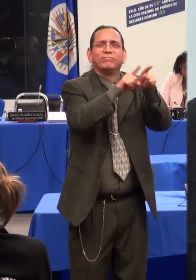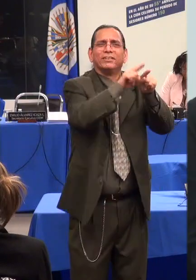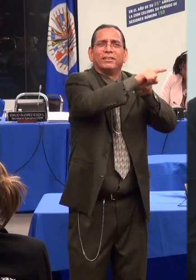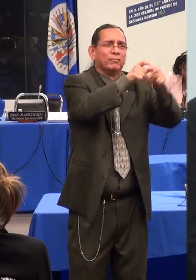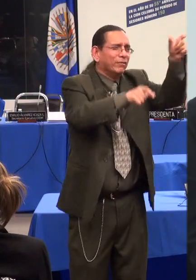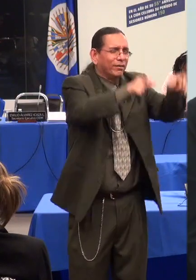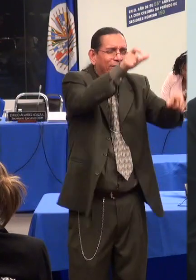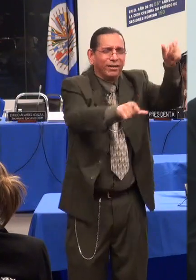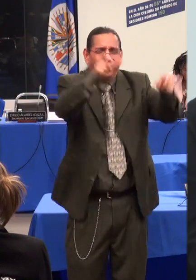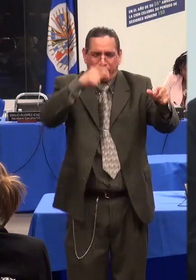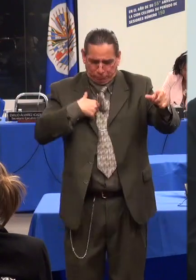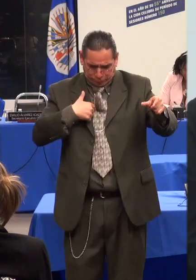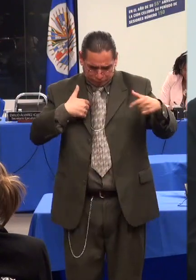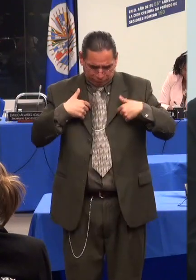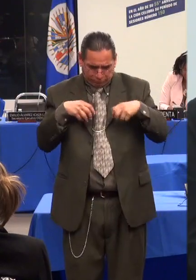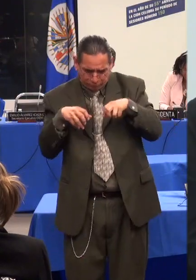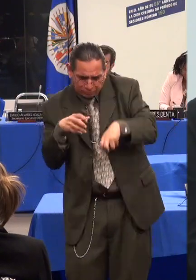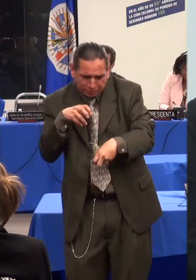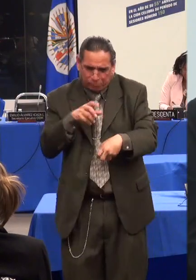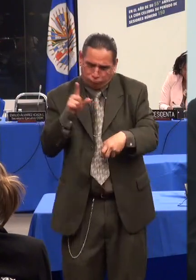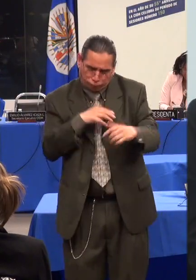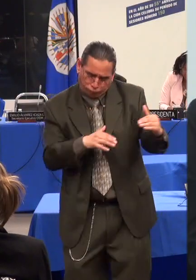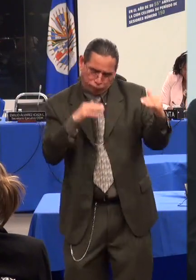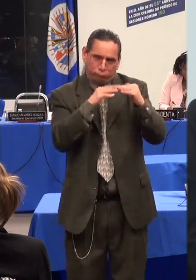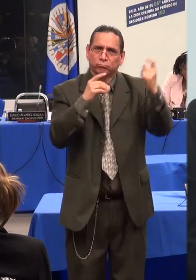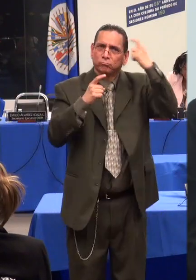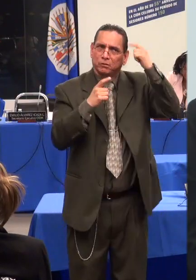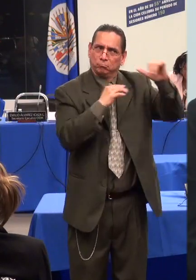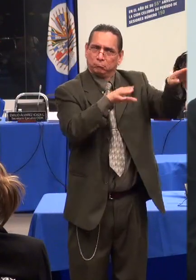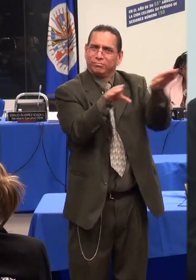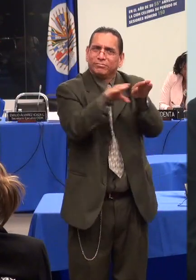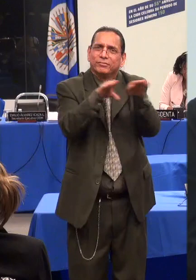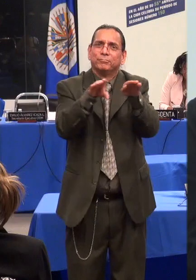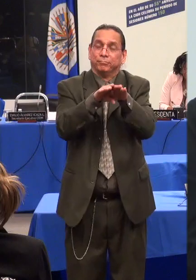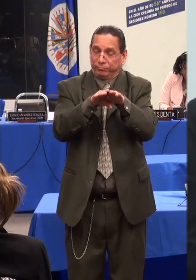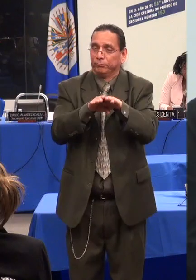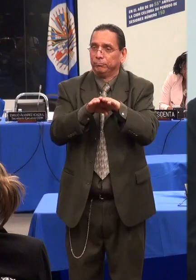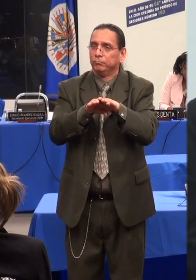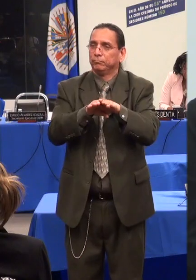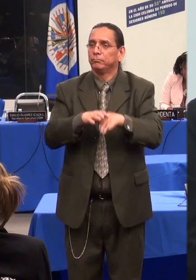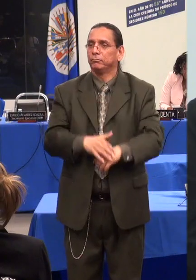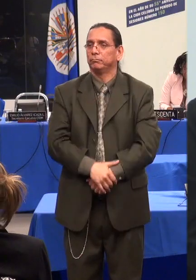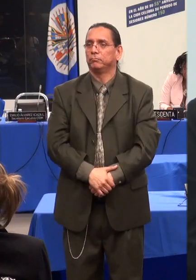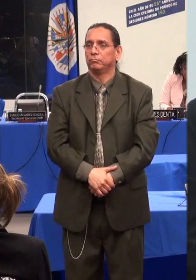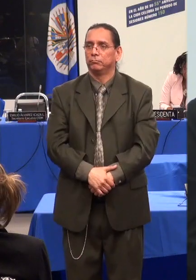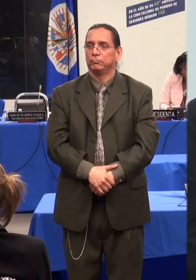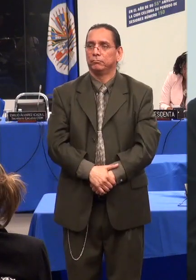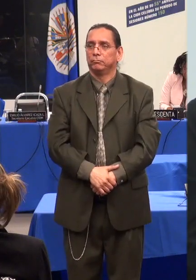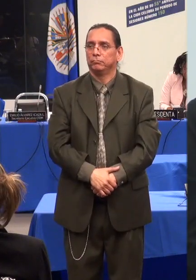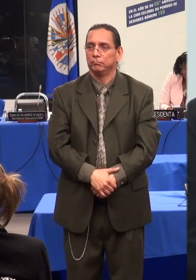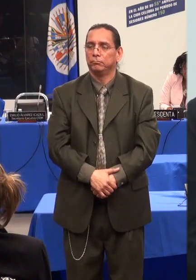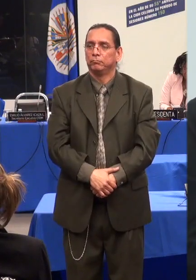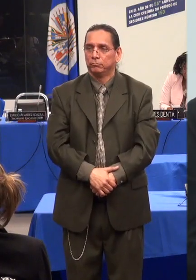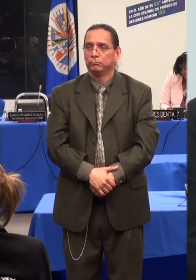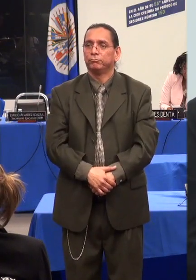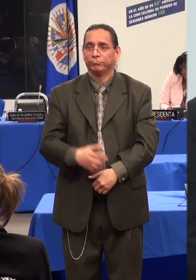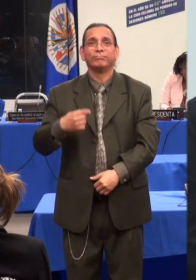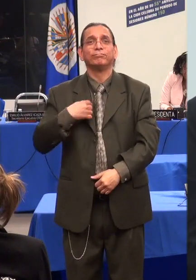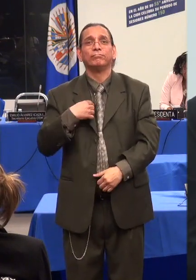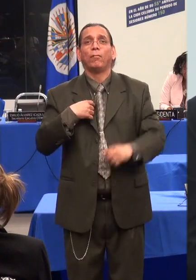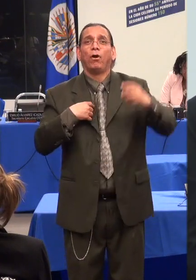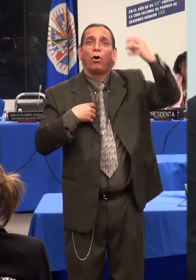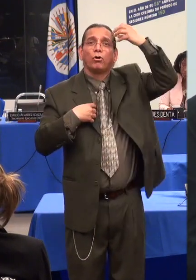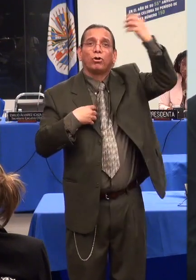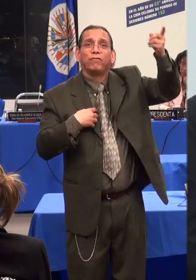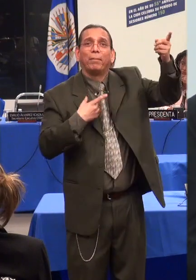reivindique mi quehacer en este mundo junto a la exploración que hago con mi propio cuerpo, tomando el arte como